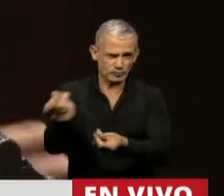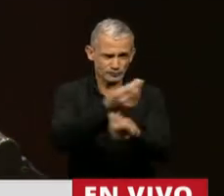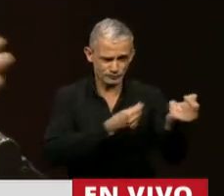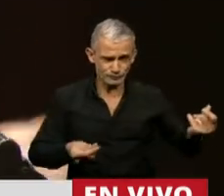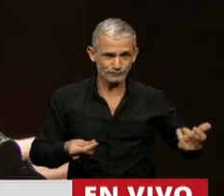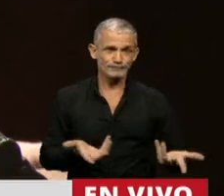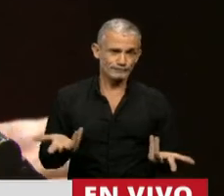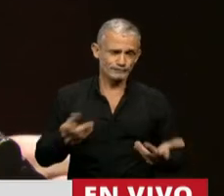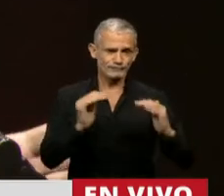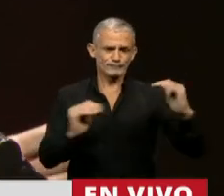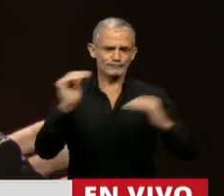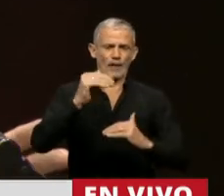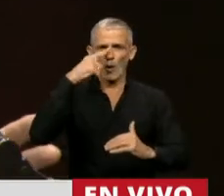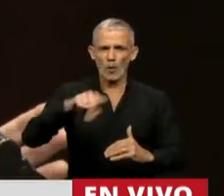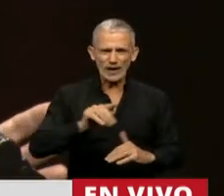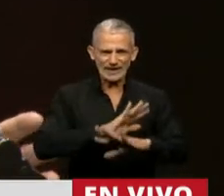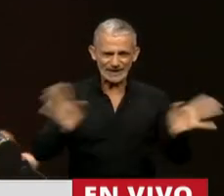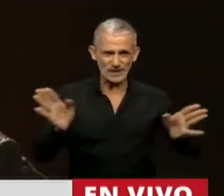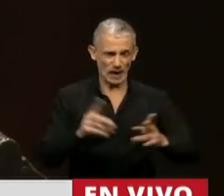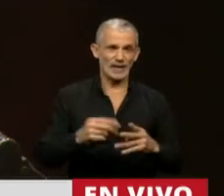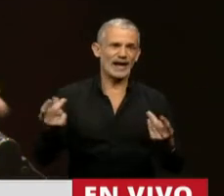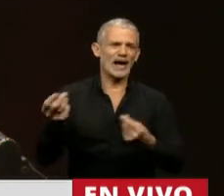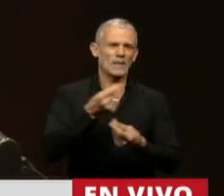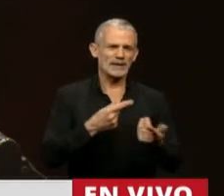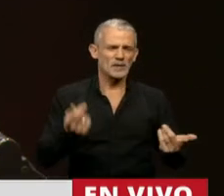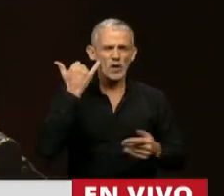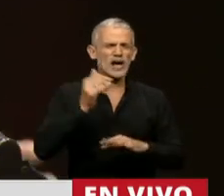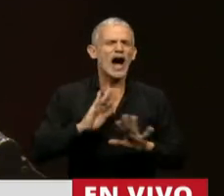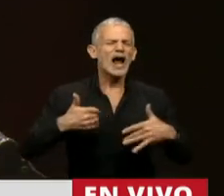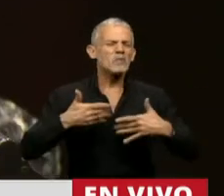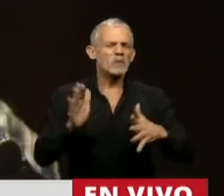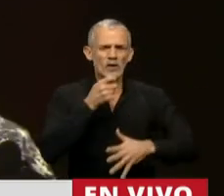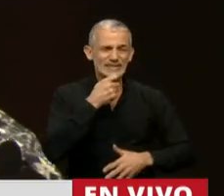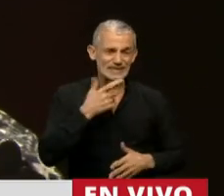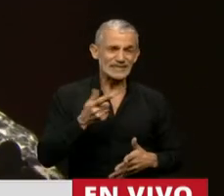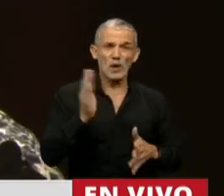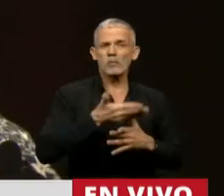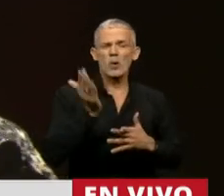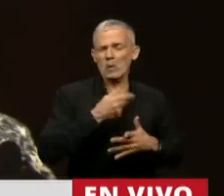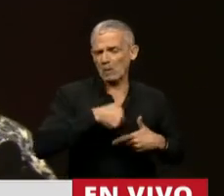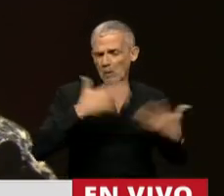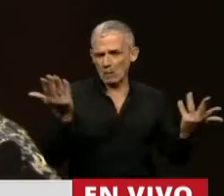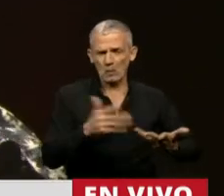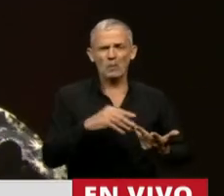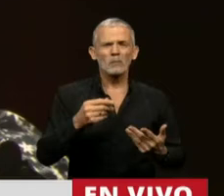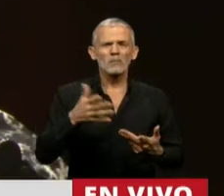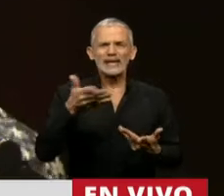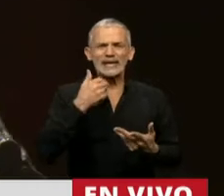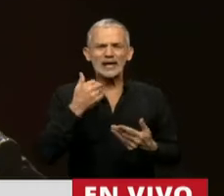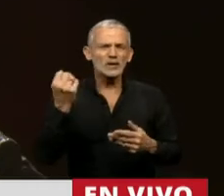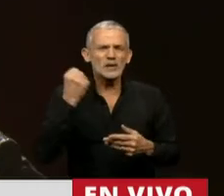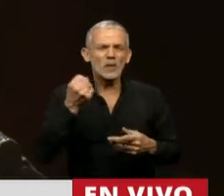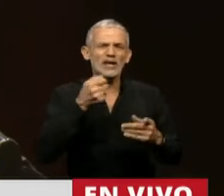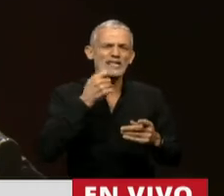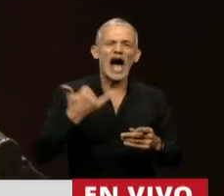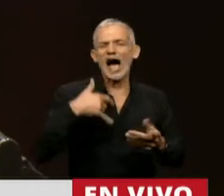superior o última, ojalá, del capitalismo, donde ya no importa ni siquiera lo que producís, donde ya no importa ni siquiera